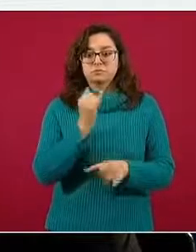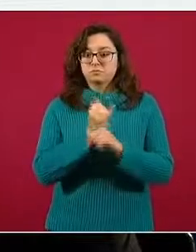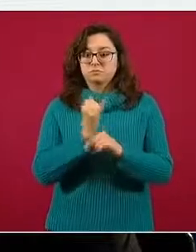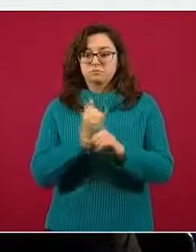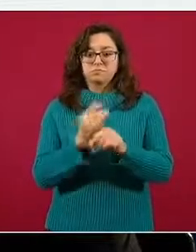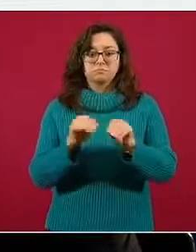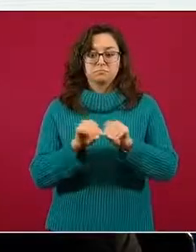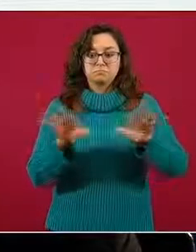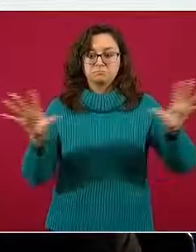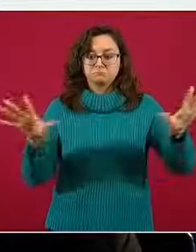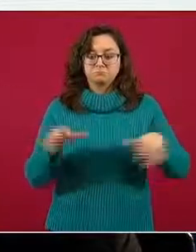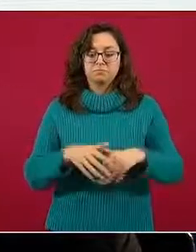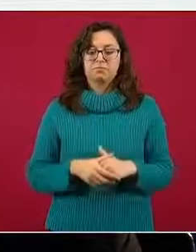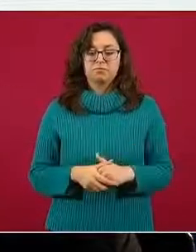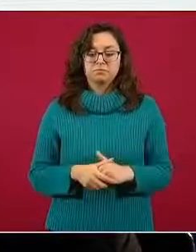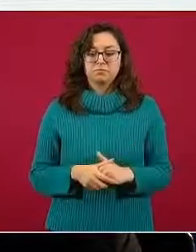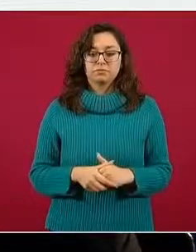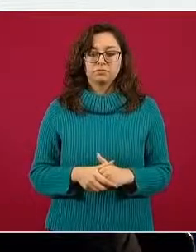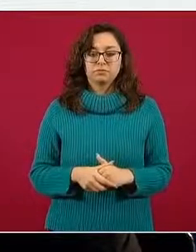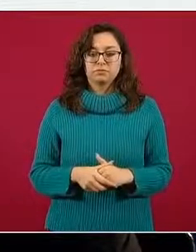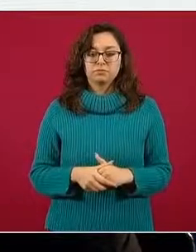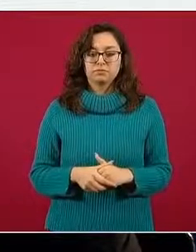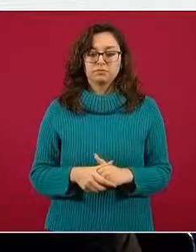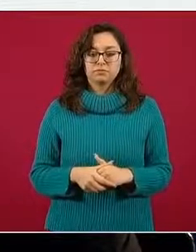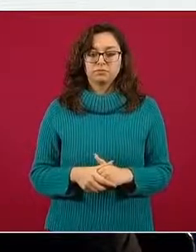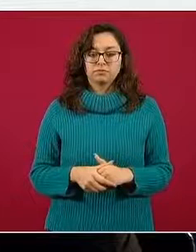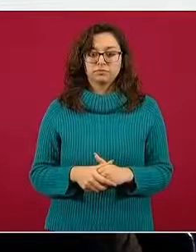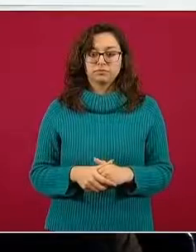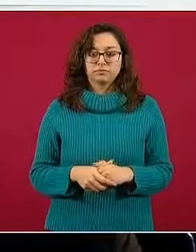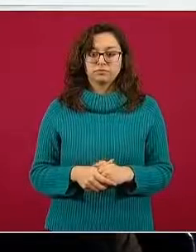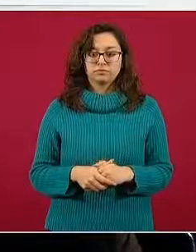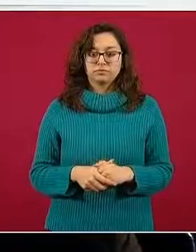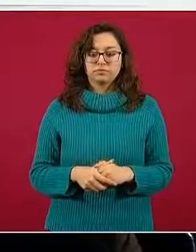públicas, de medios públicos y plataformas digitales.